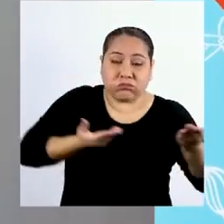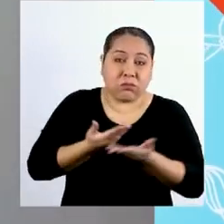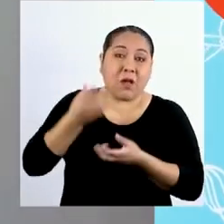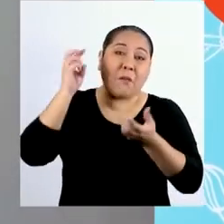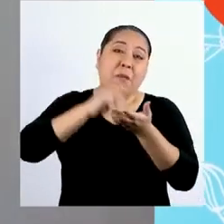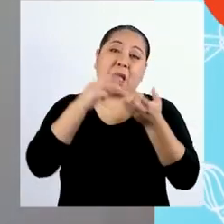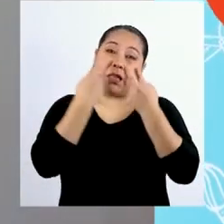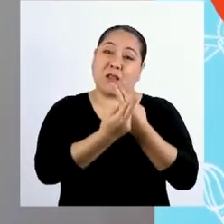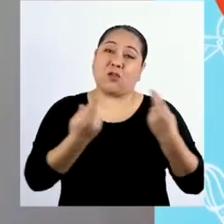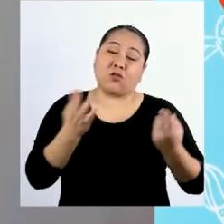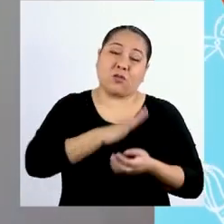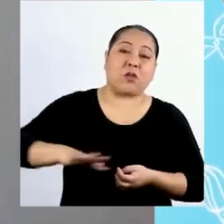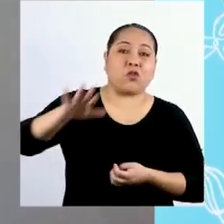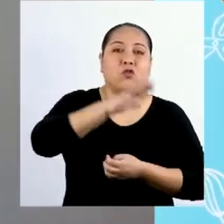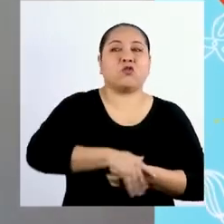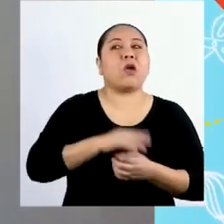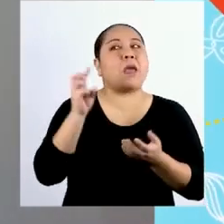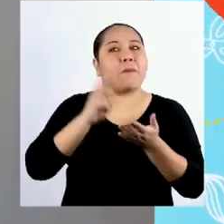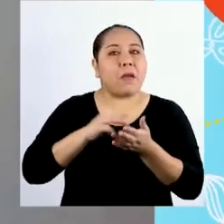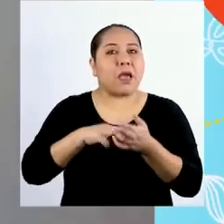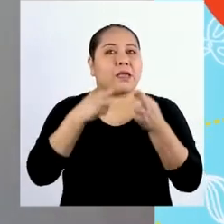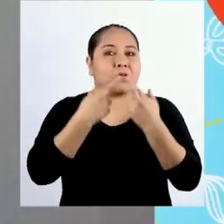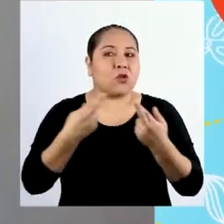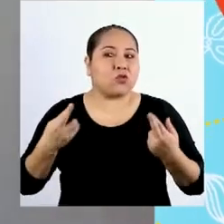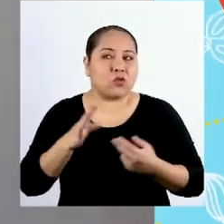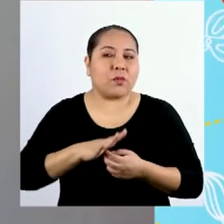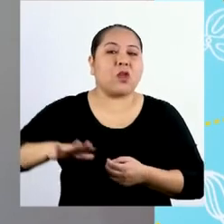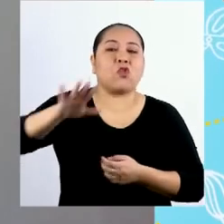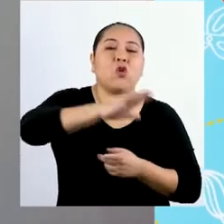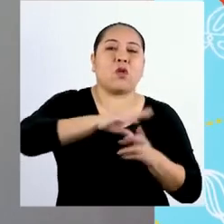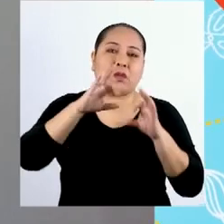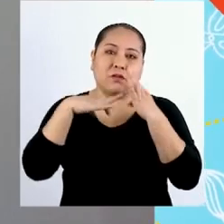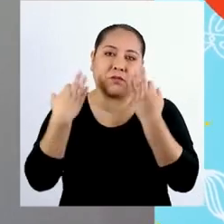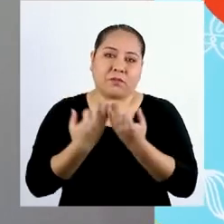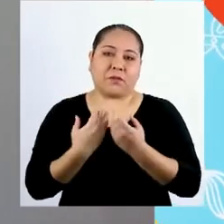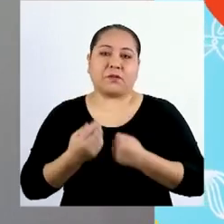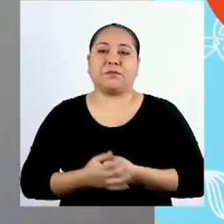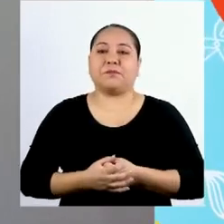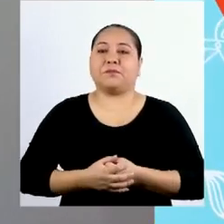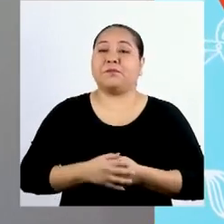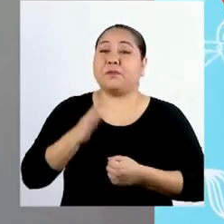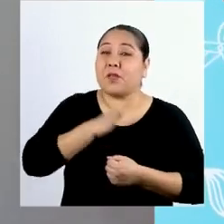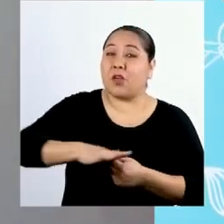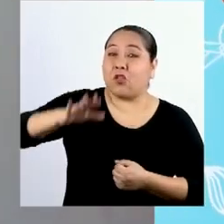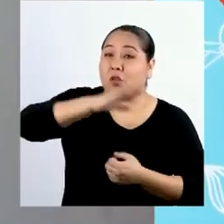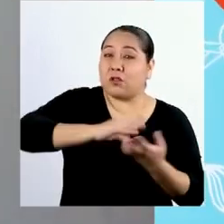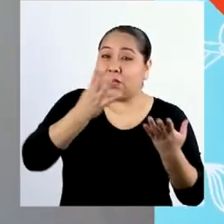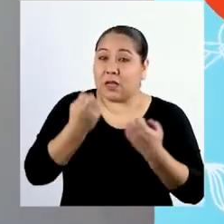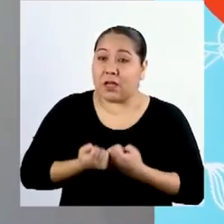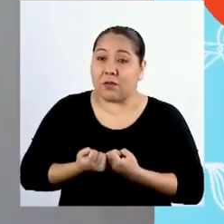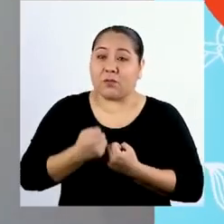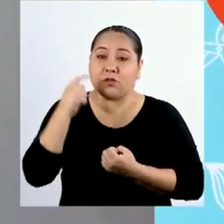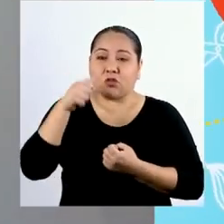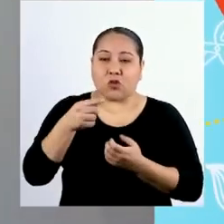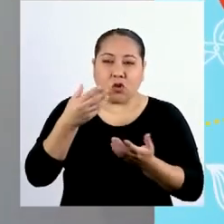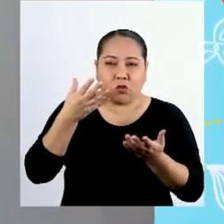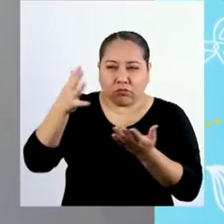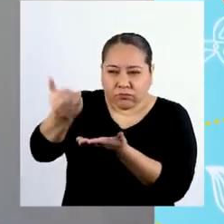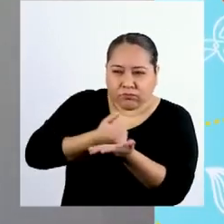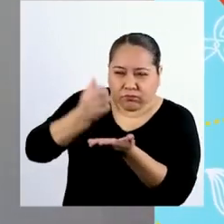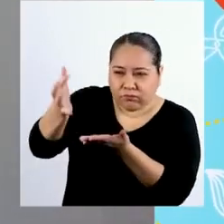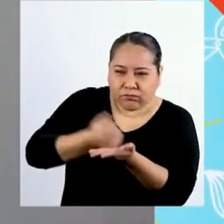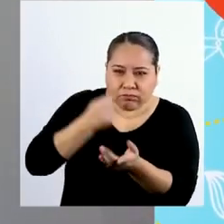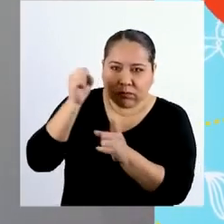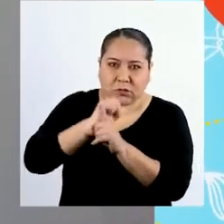para todos y al mismo tiempo para que haya más recursos para nuestras familias. Si todos quisiéramos tomar cosas de la sociedad